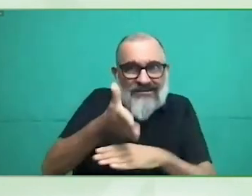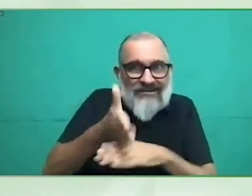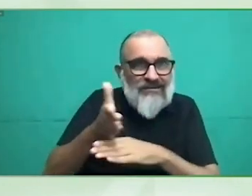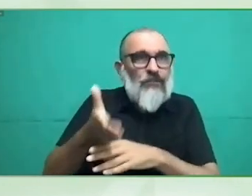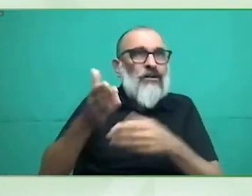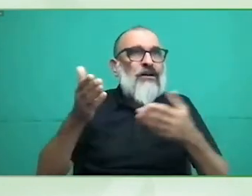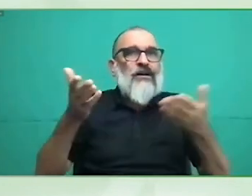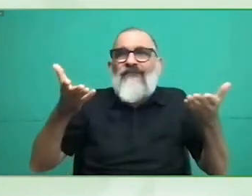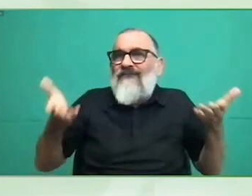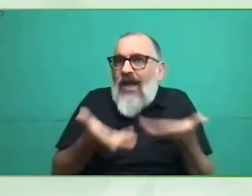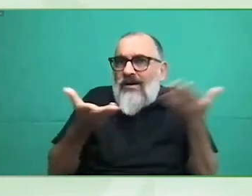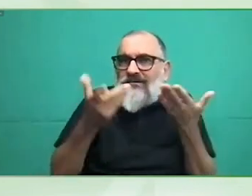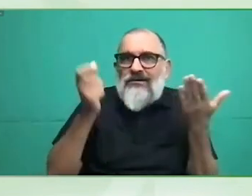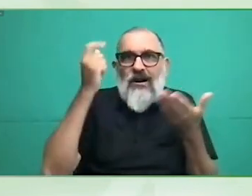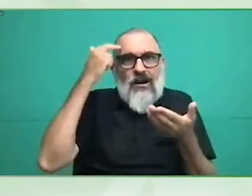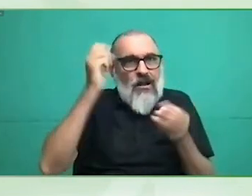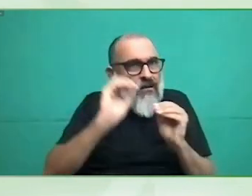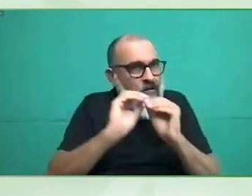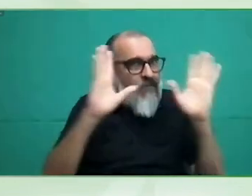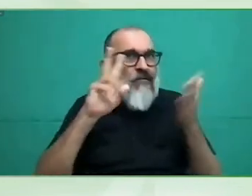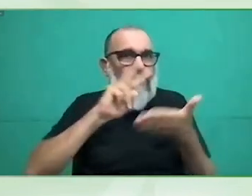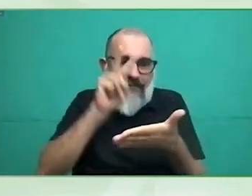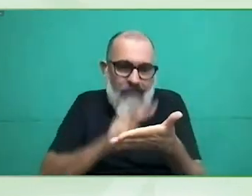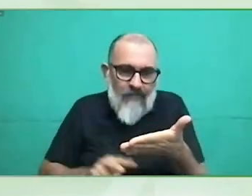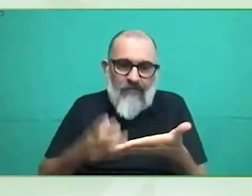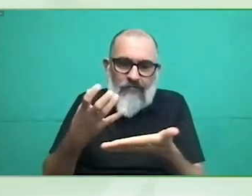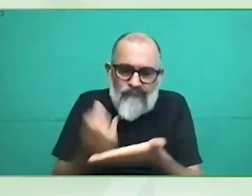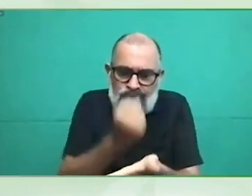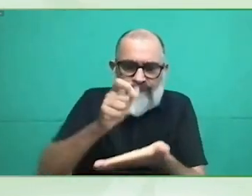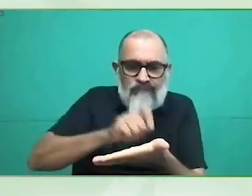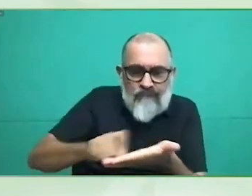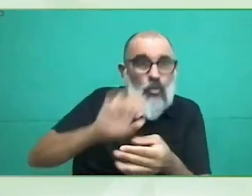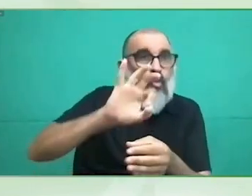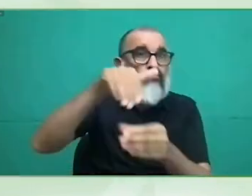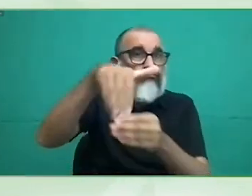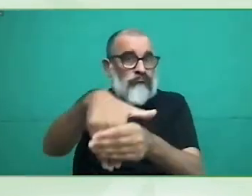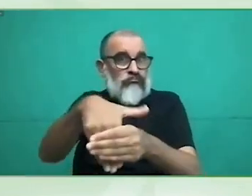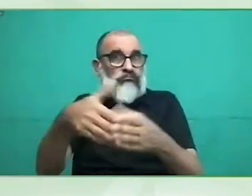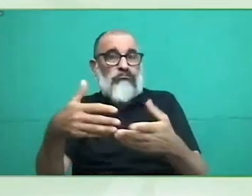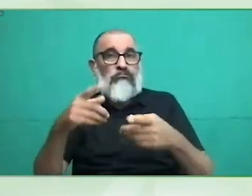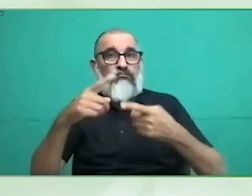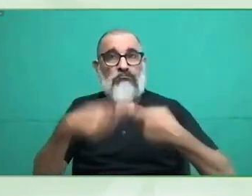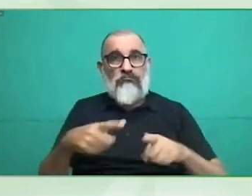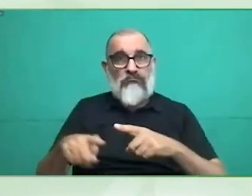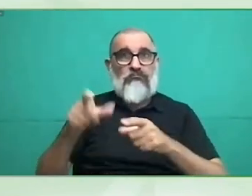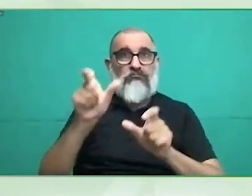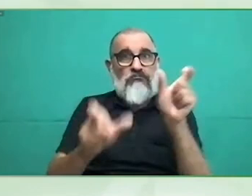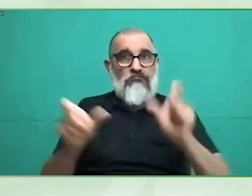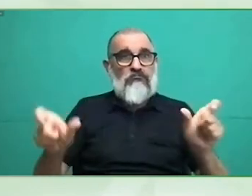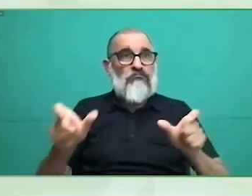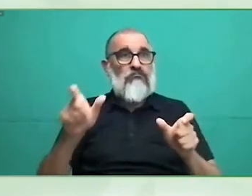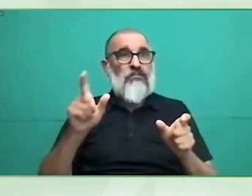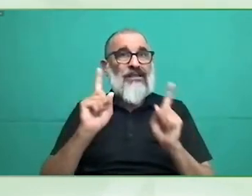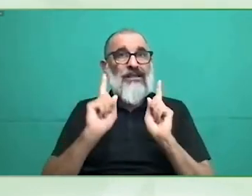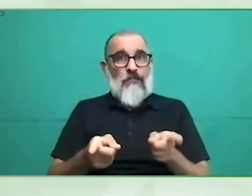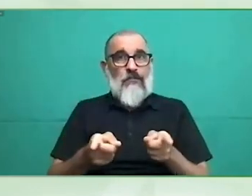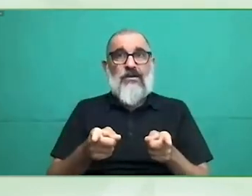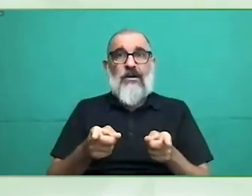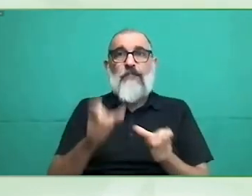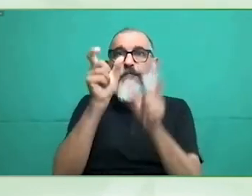nuestro caso poder votar por sí misma y también que la información sobre las campañas